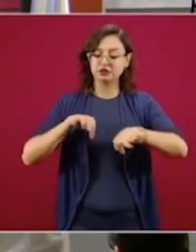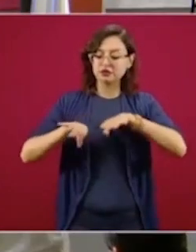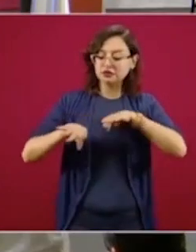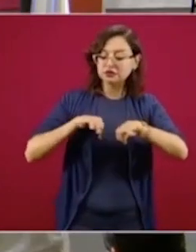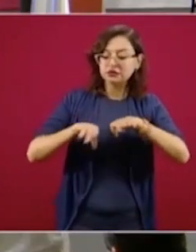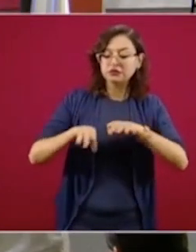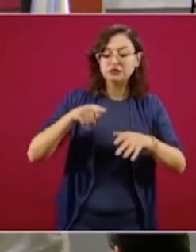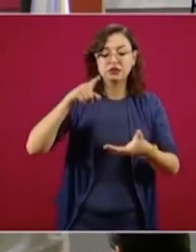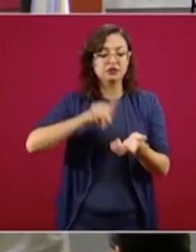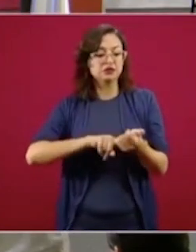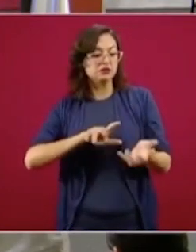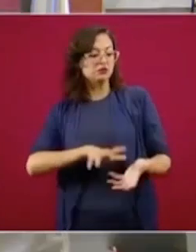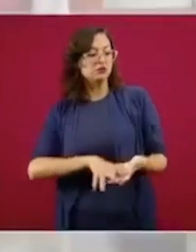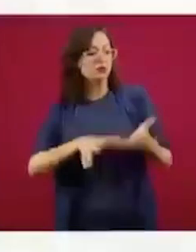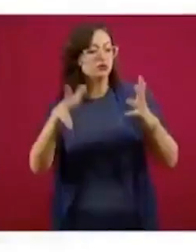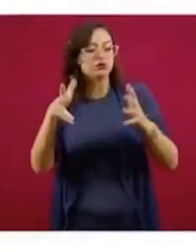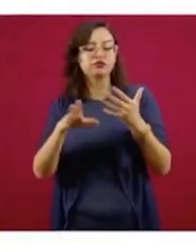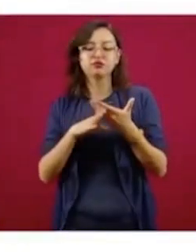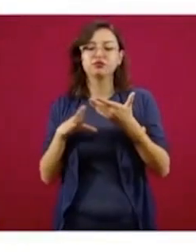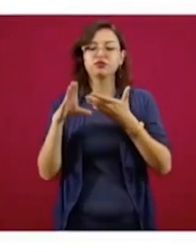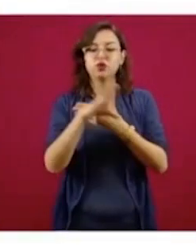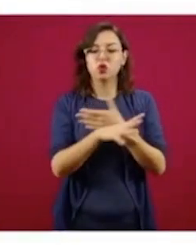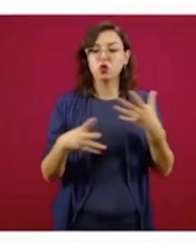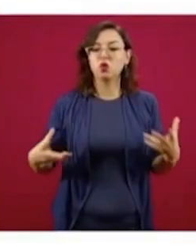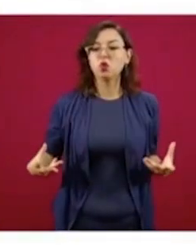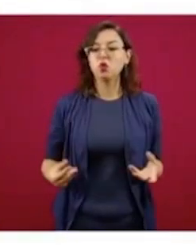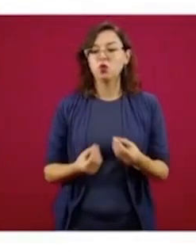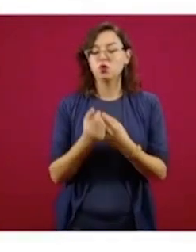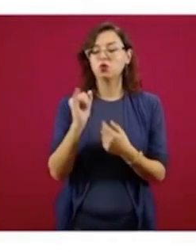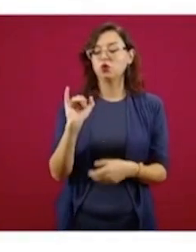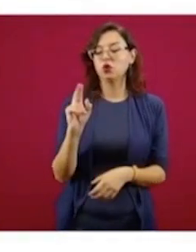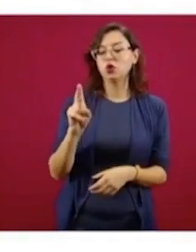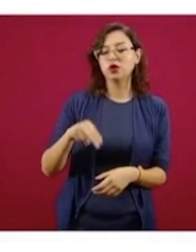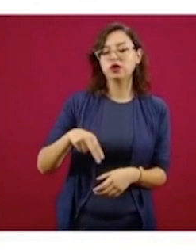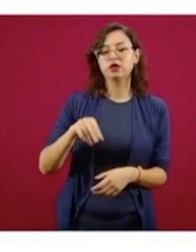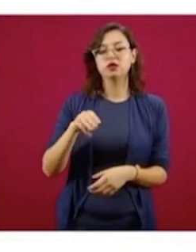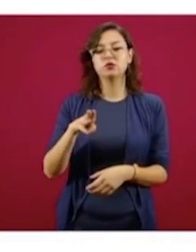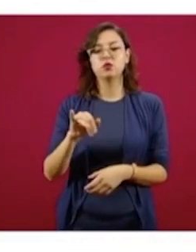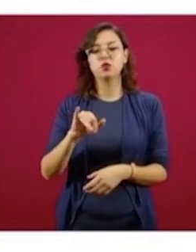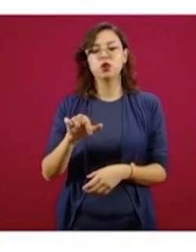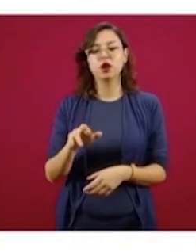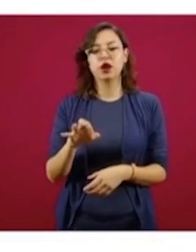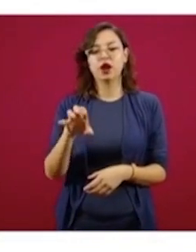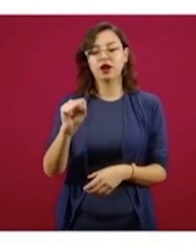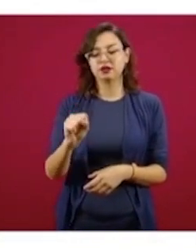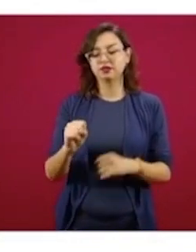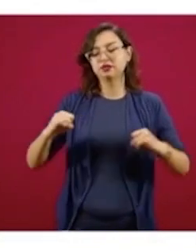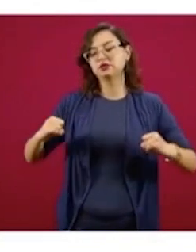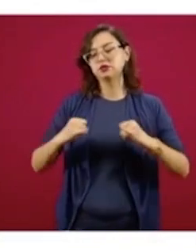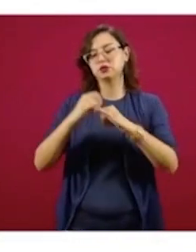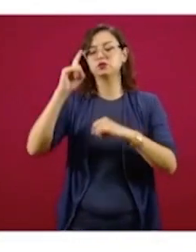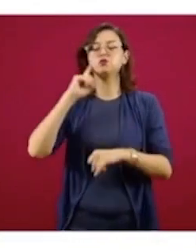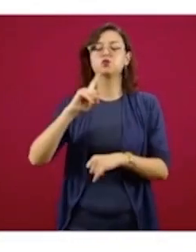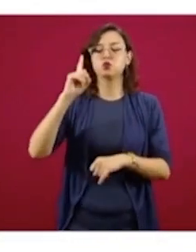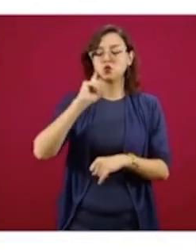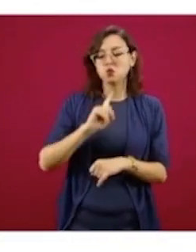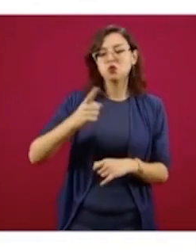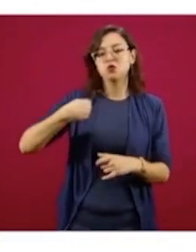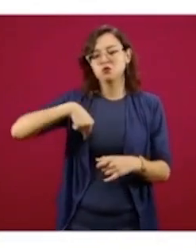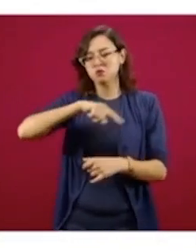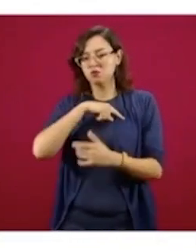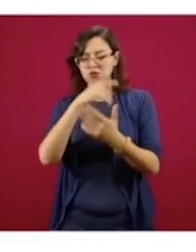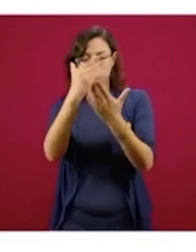y por eso de la mano de mujeres desarrollamos el modelo de protocolo para prevenir, atender y